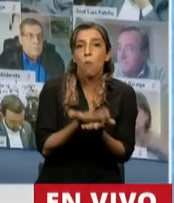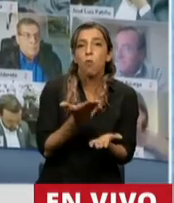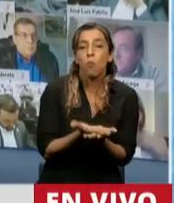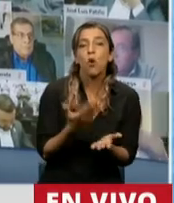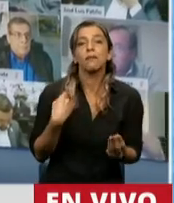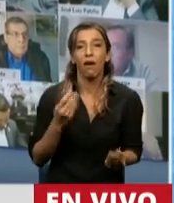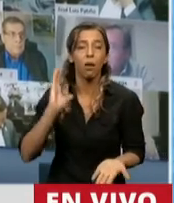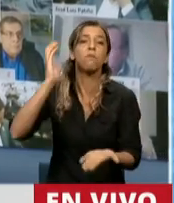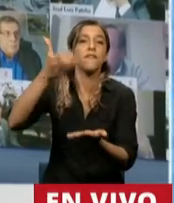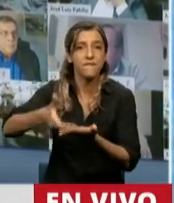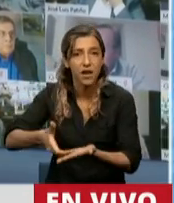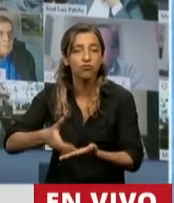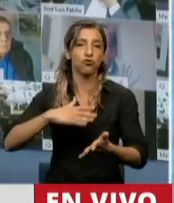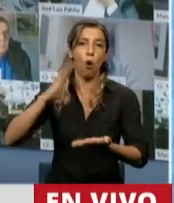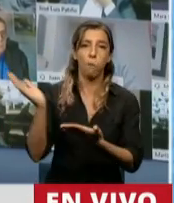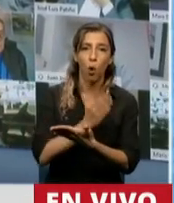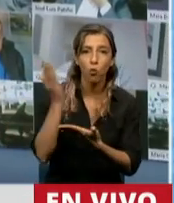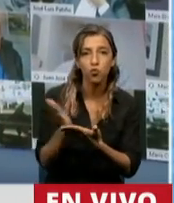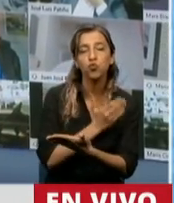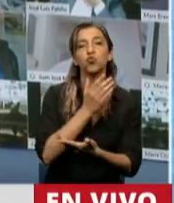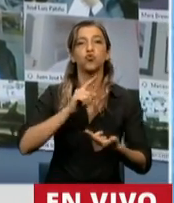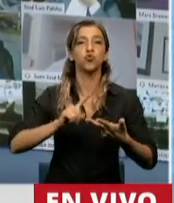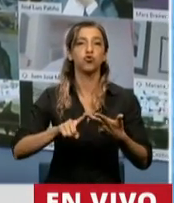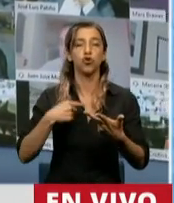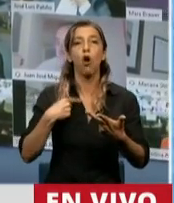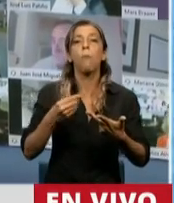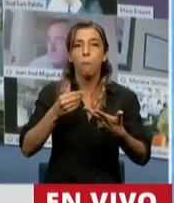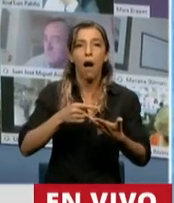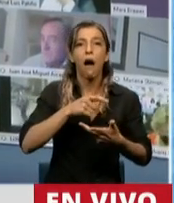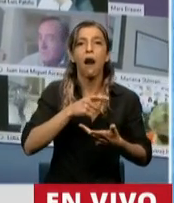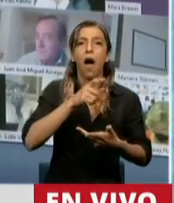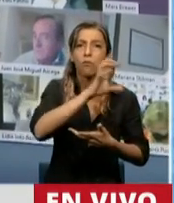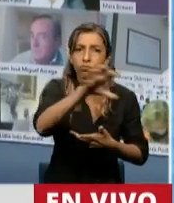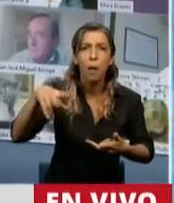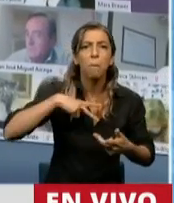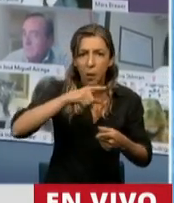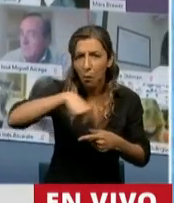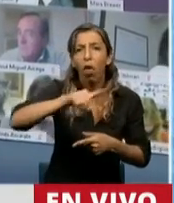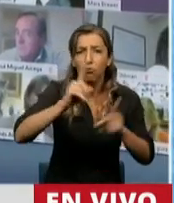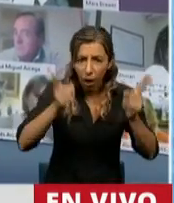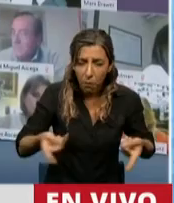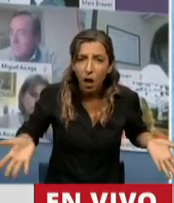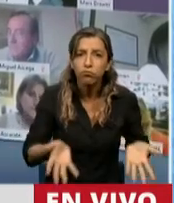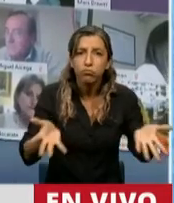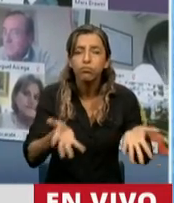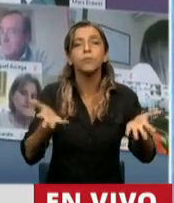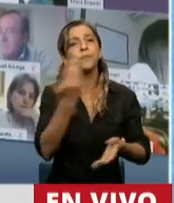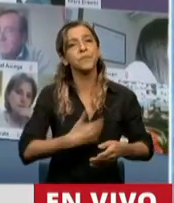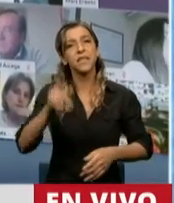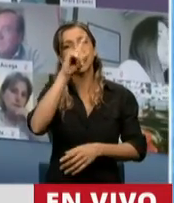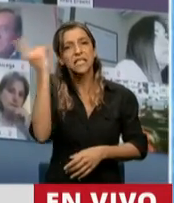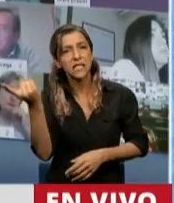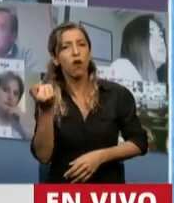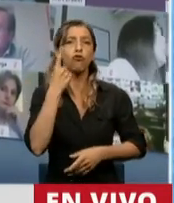inversión, a la producción, al fomento de la iniciativa privada, al rol del Estado, regulando,